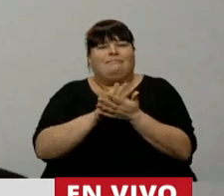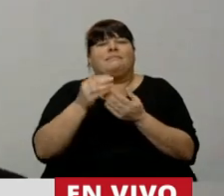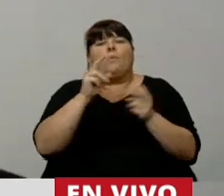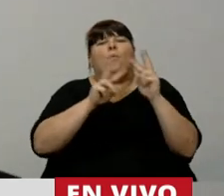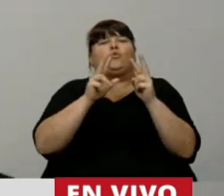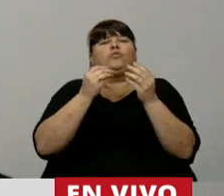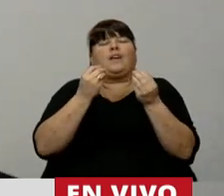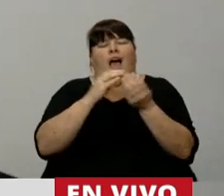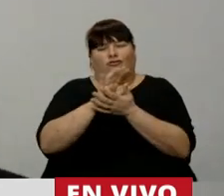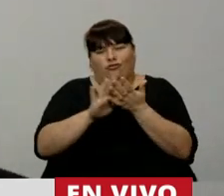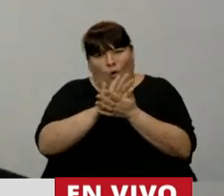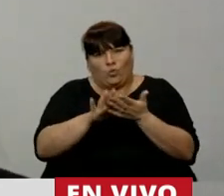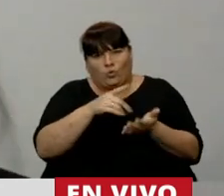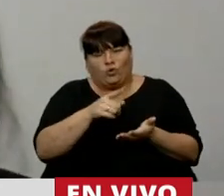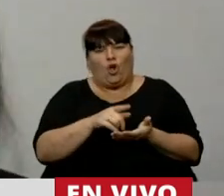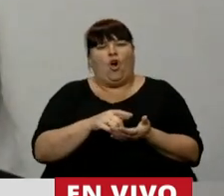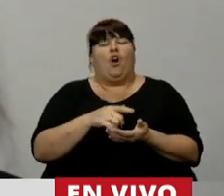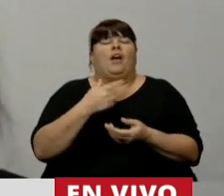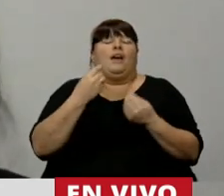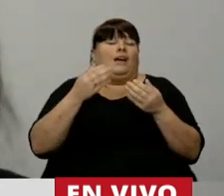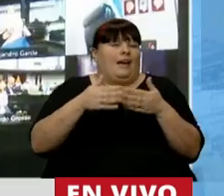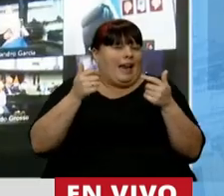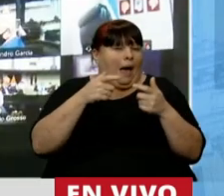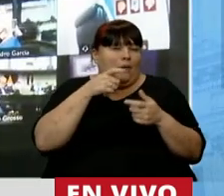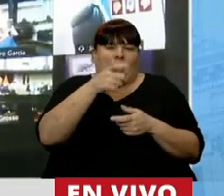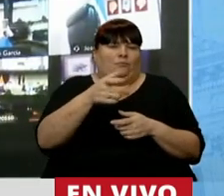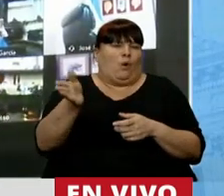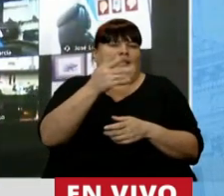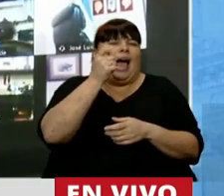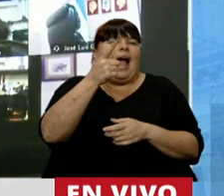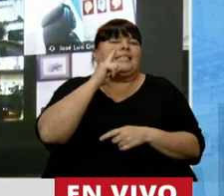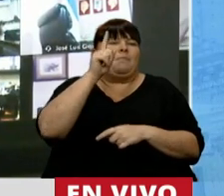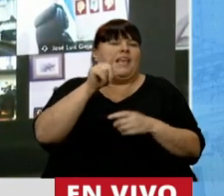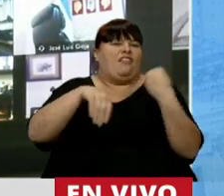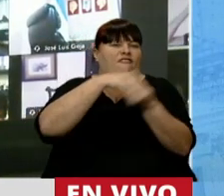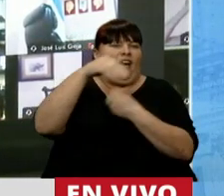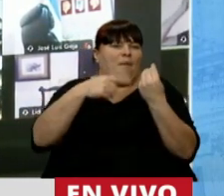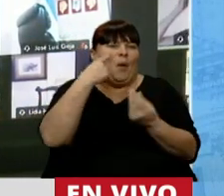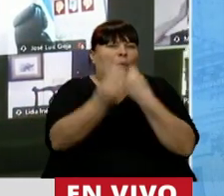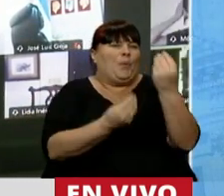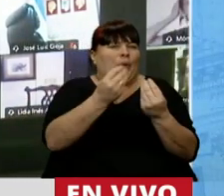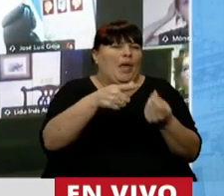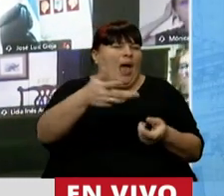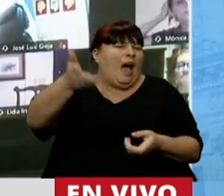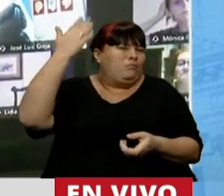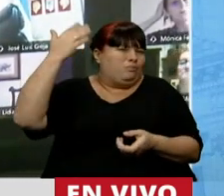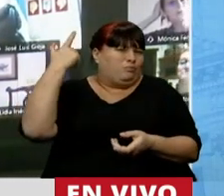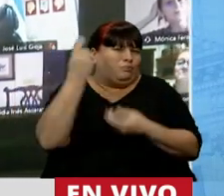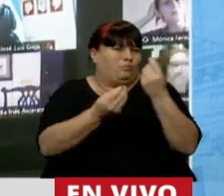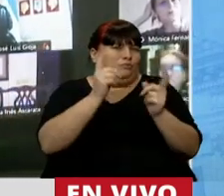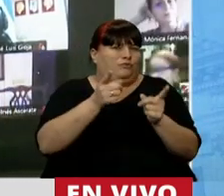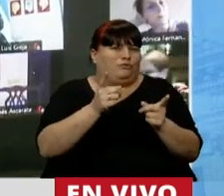quiere encontrar una solución y respuestas a casi mil familias que están ahí asentadas hace mucho tiempo.